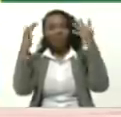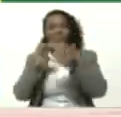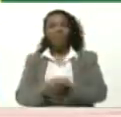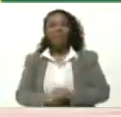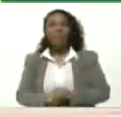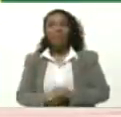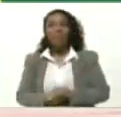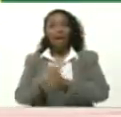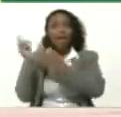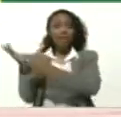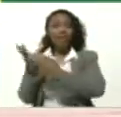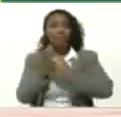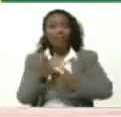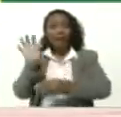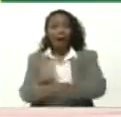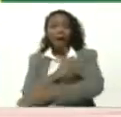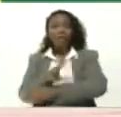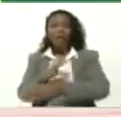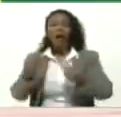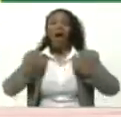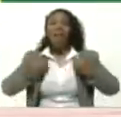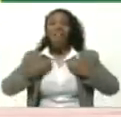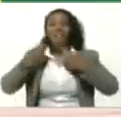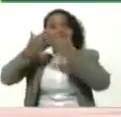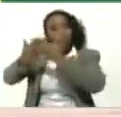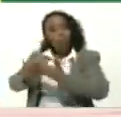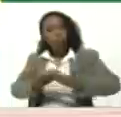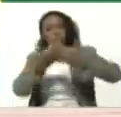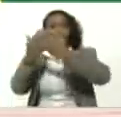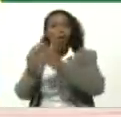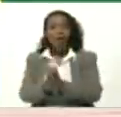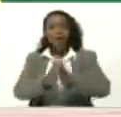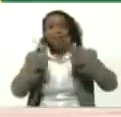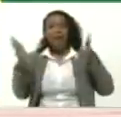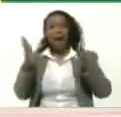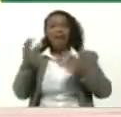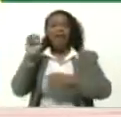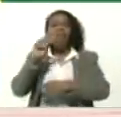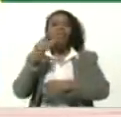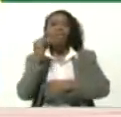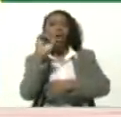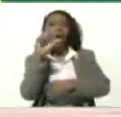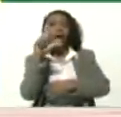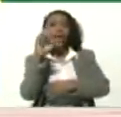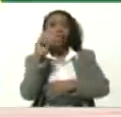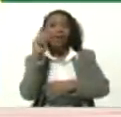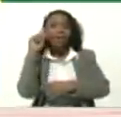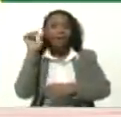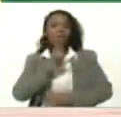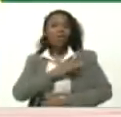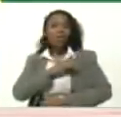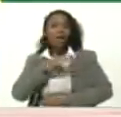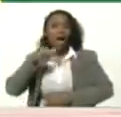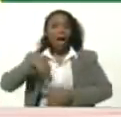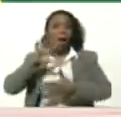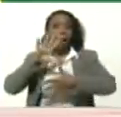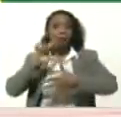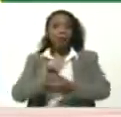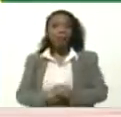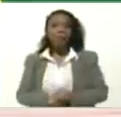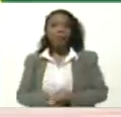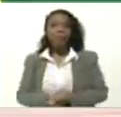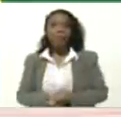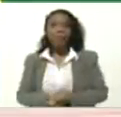recibió Con la canción Que vivan los estudiantes De la gran Violeta Parra La chilena de América Violeta Parra